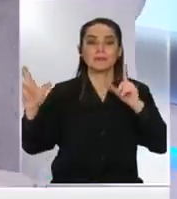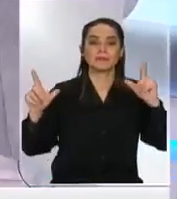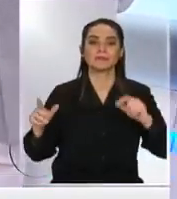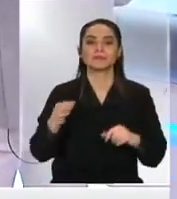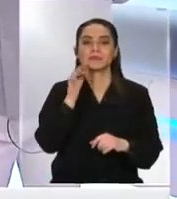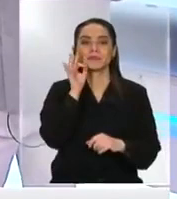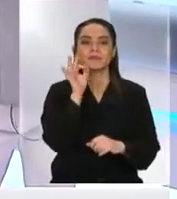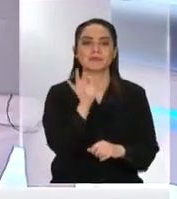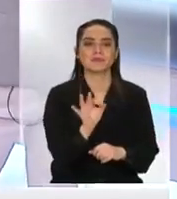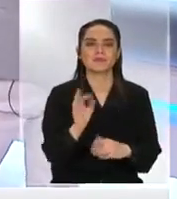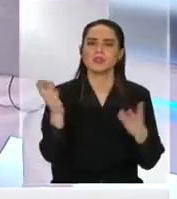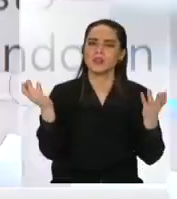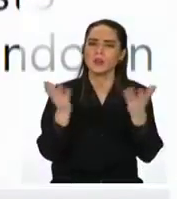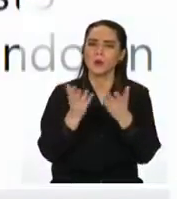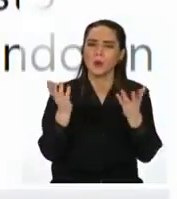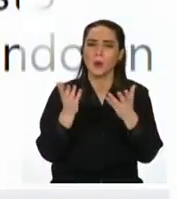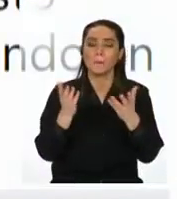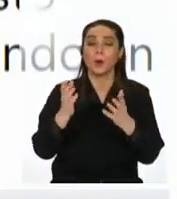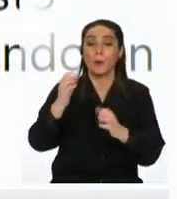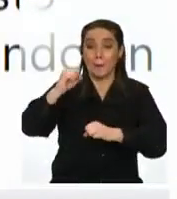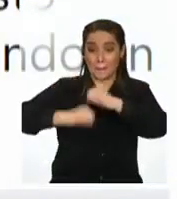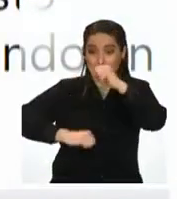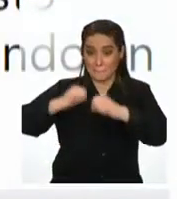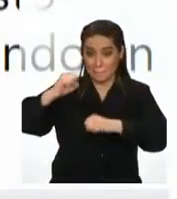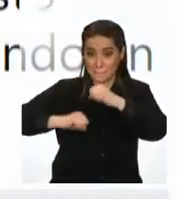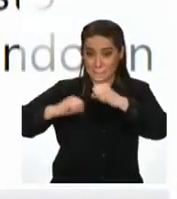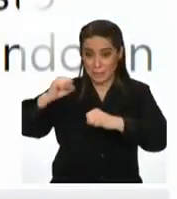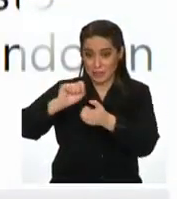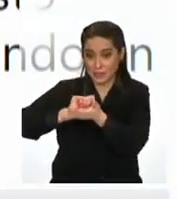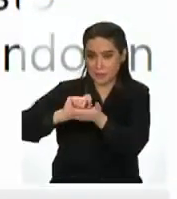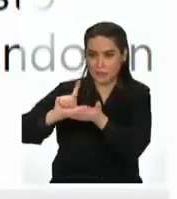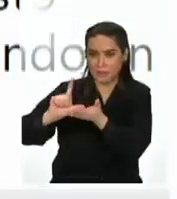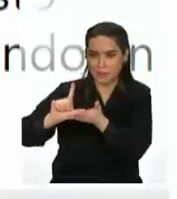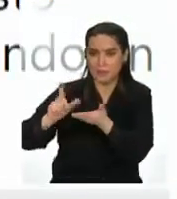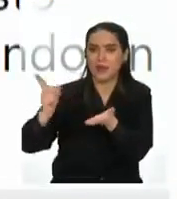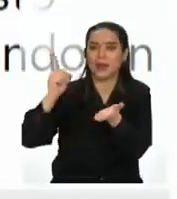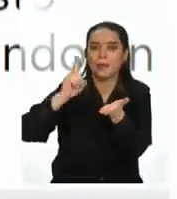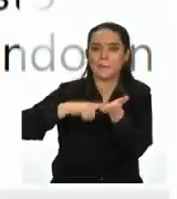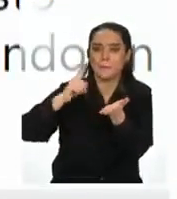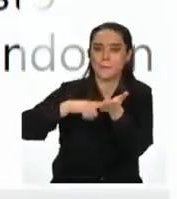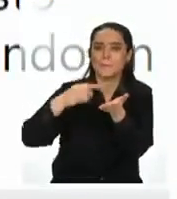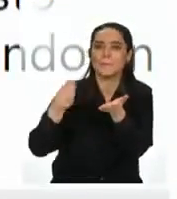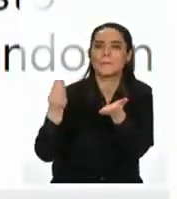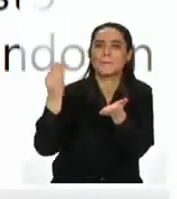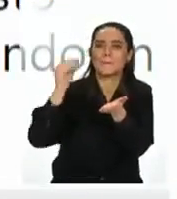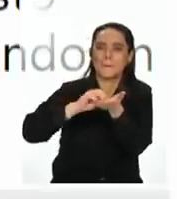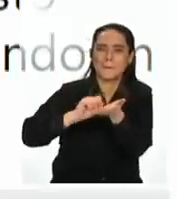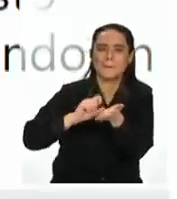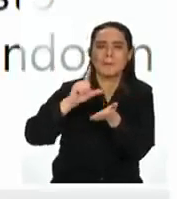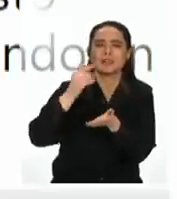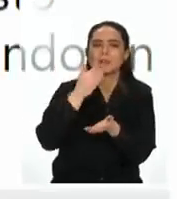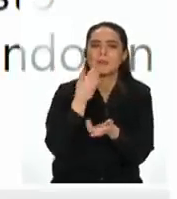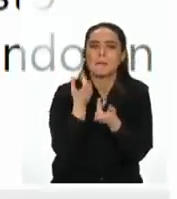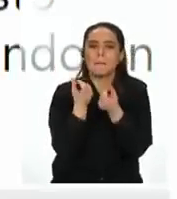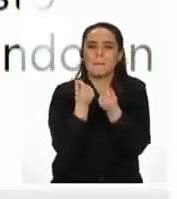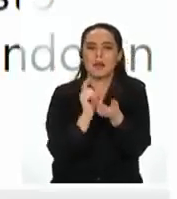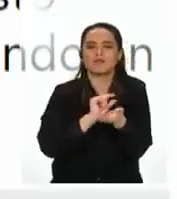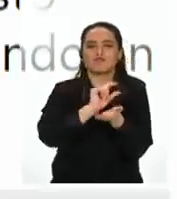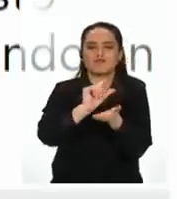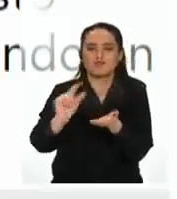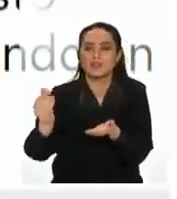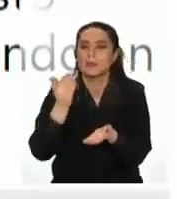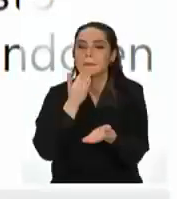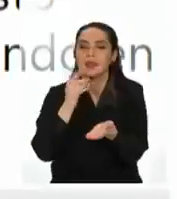Simpson ¿cómo podrán las pymes soportar un alza de impuestos? repartir utilidades pagar impuesto